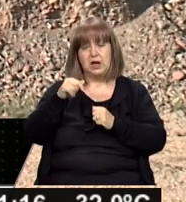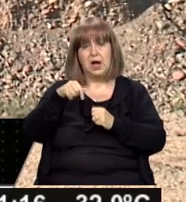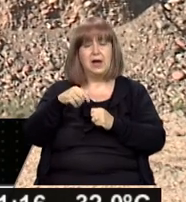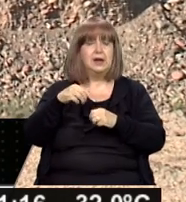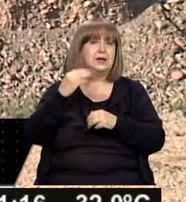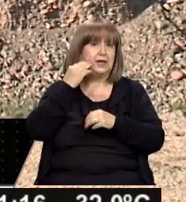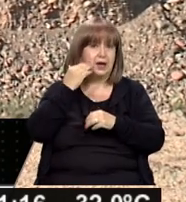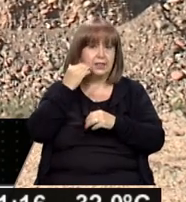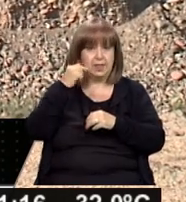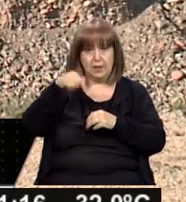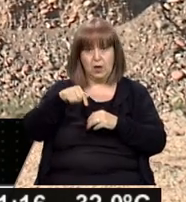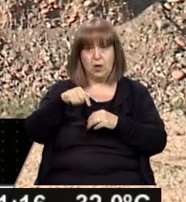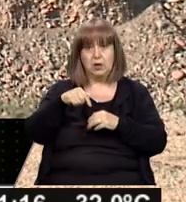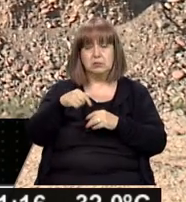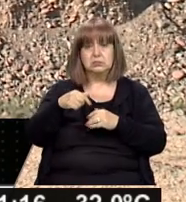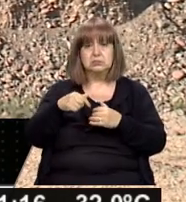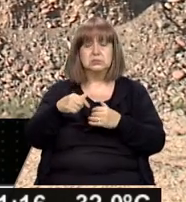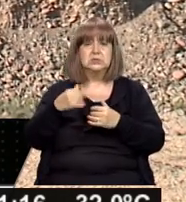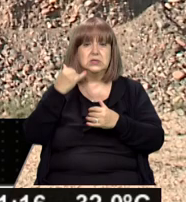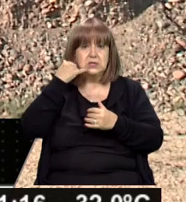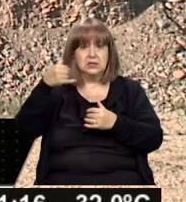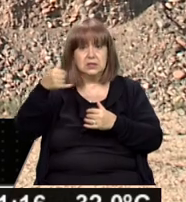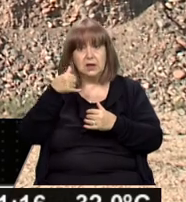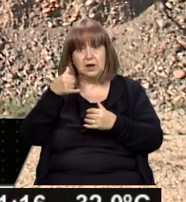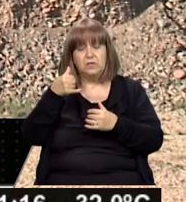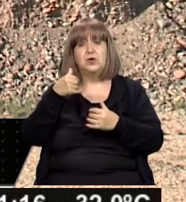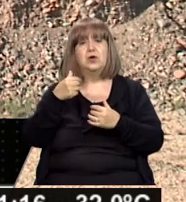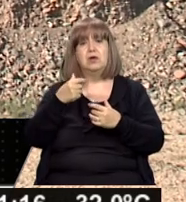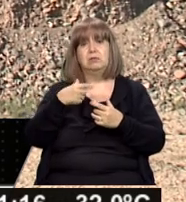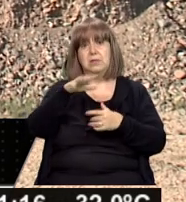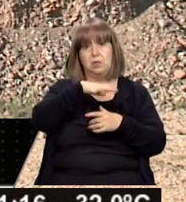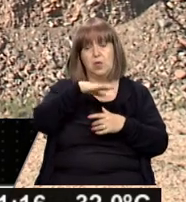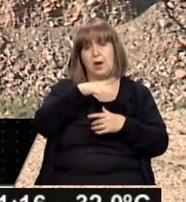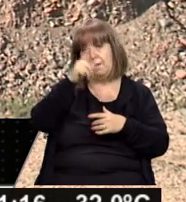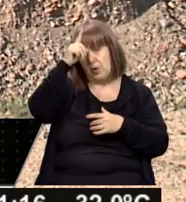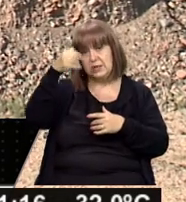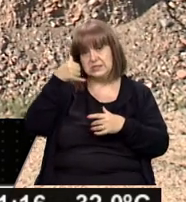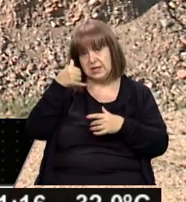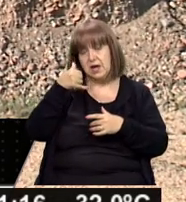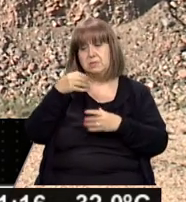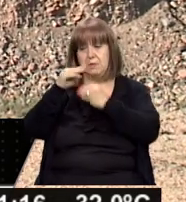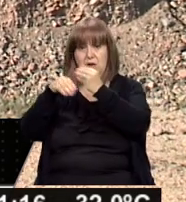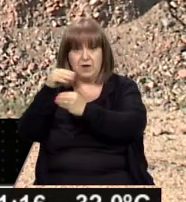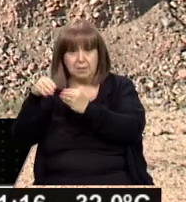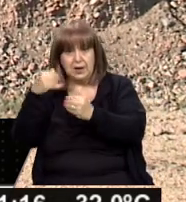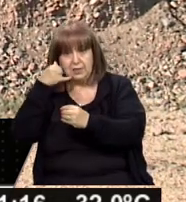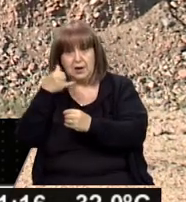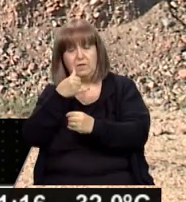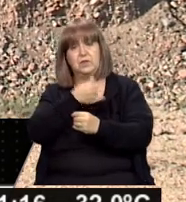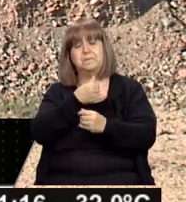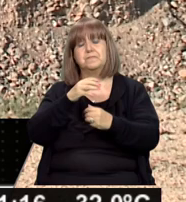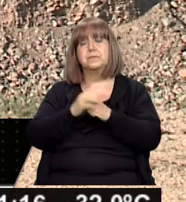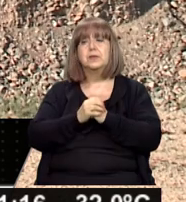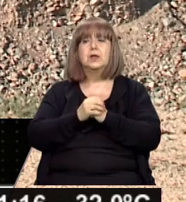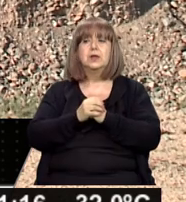siesta del día de hoy, recibieron comunicación la gente de homicidios por parte de los familiares del señor